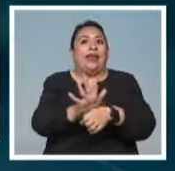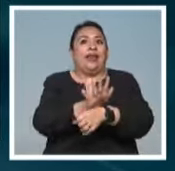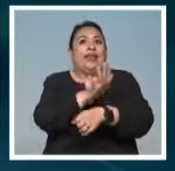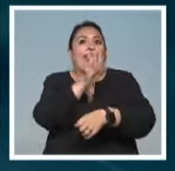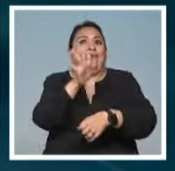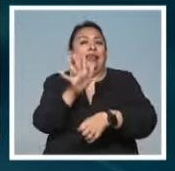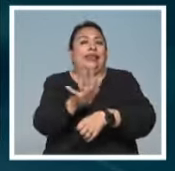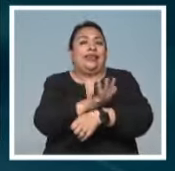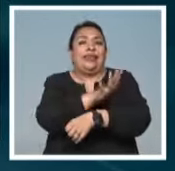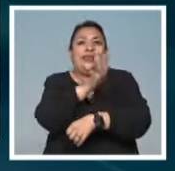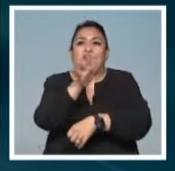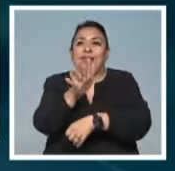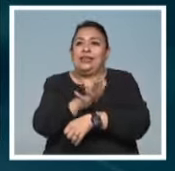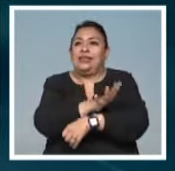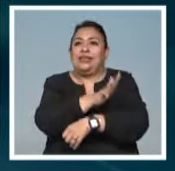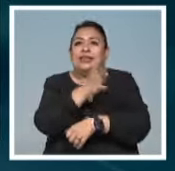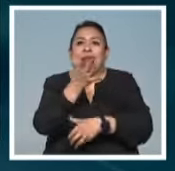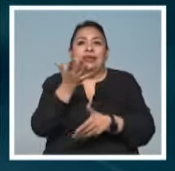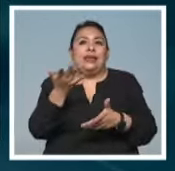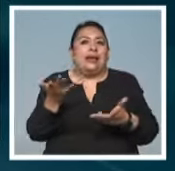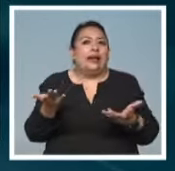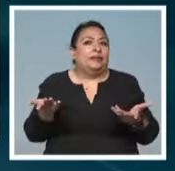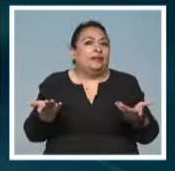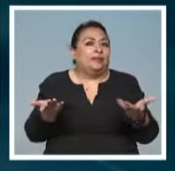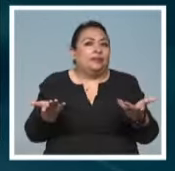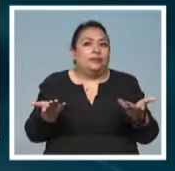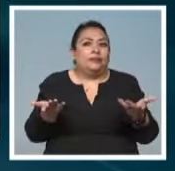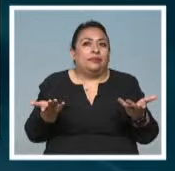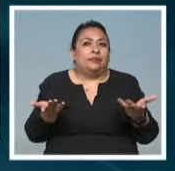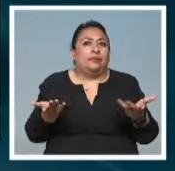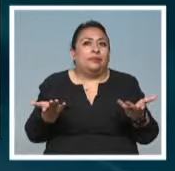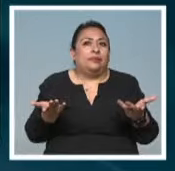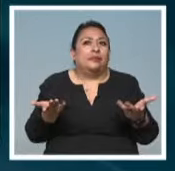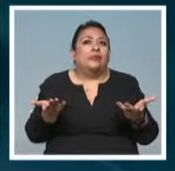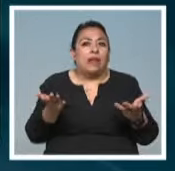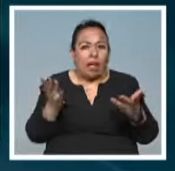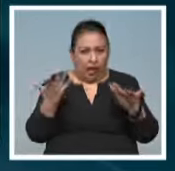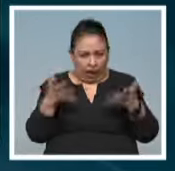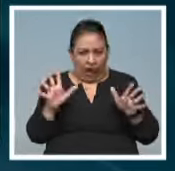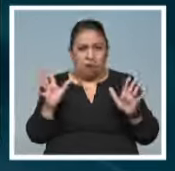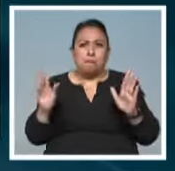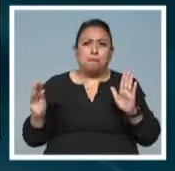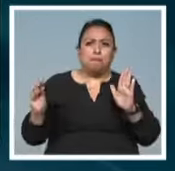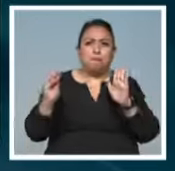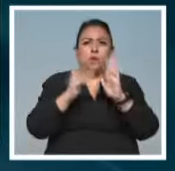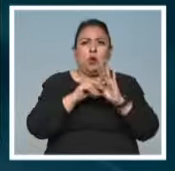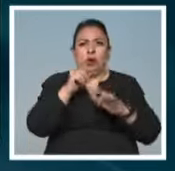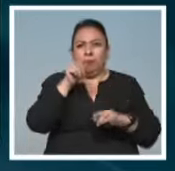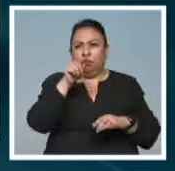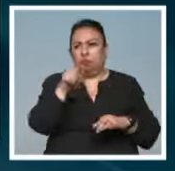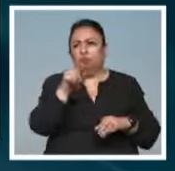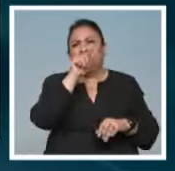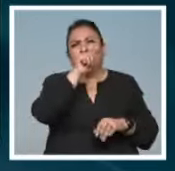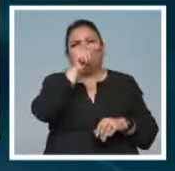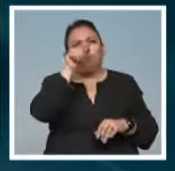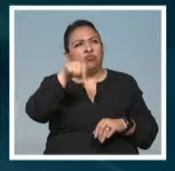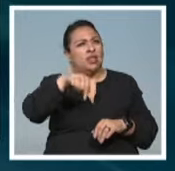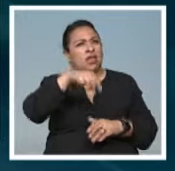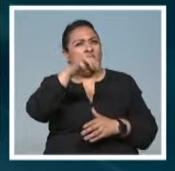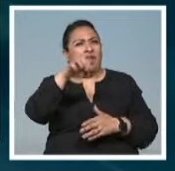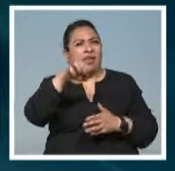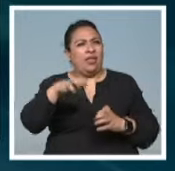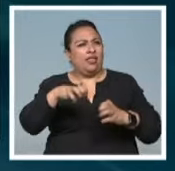aquí en ese lugar, en cualquier, todo aquí en edificio.